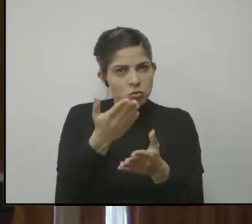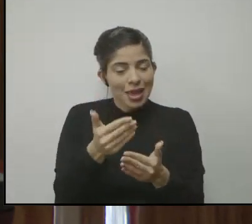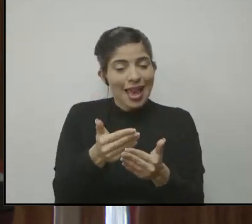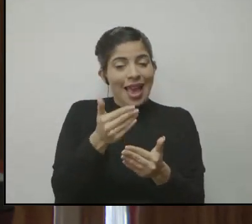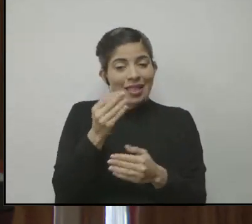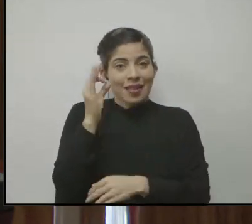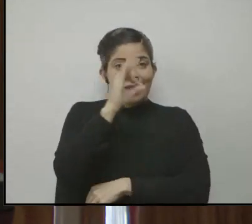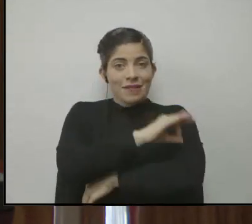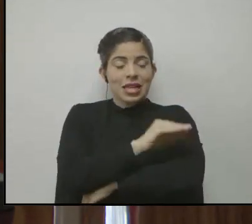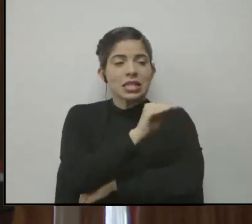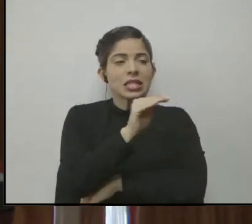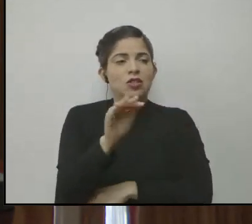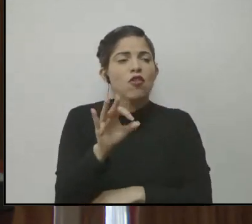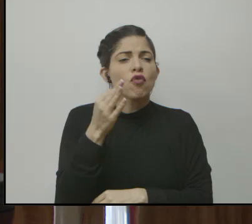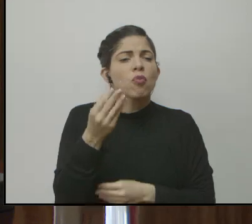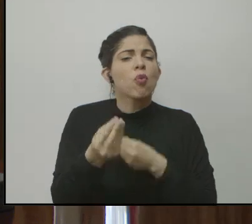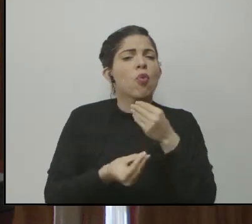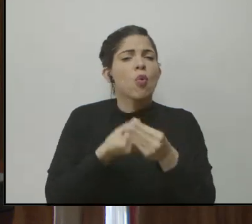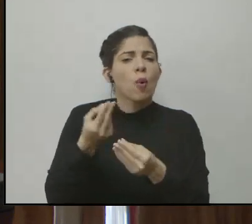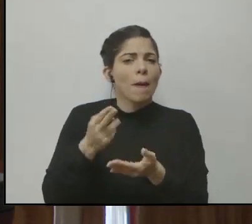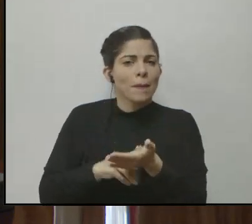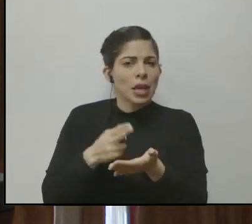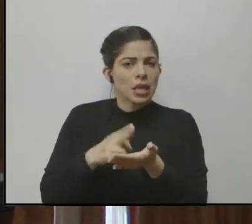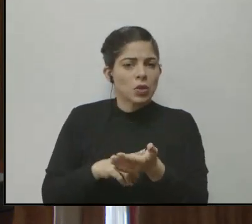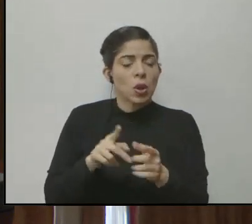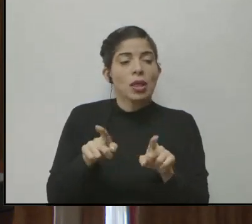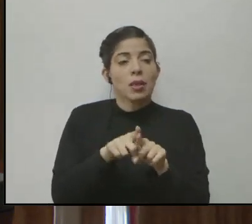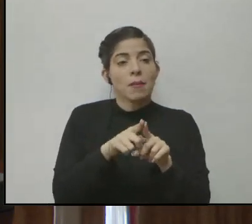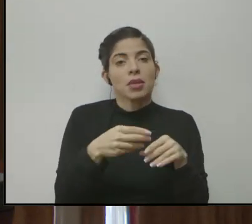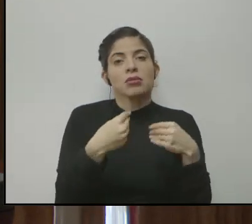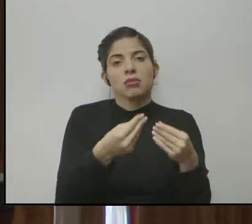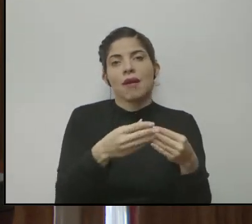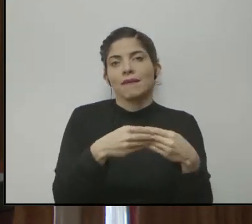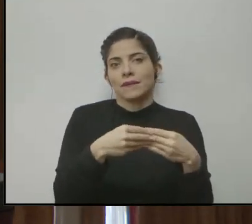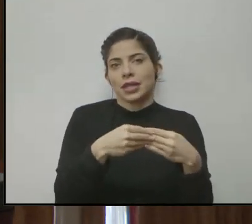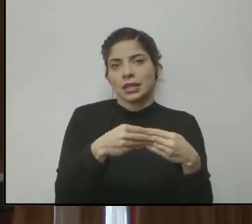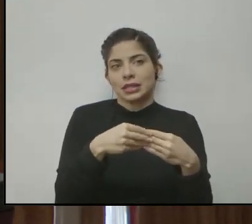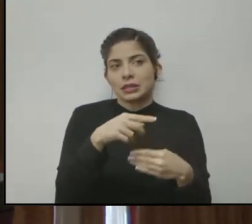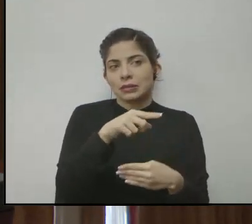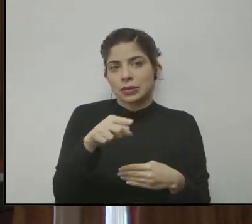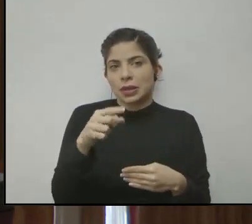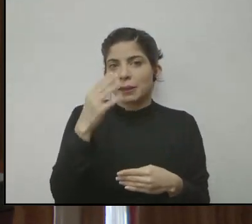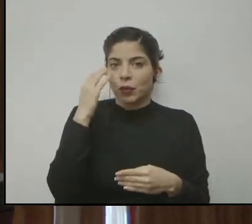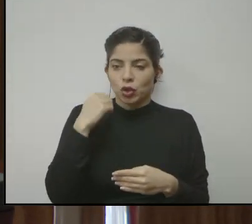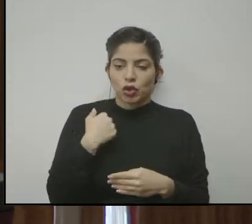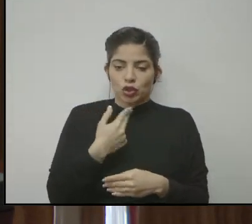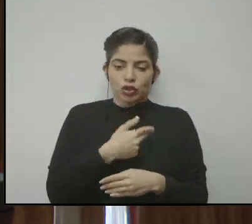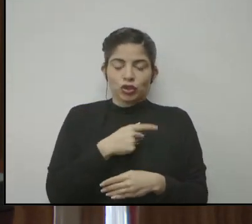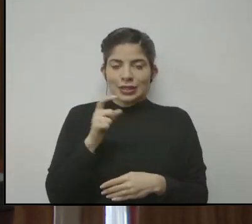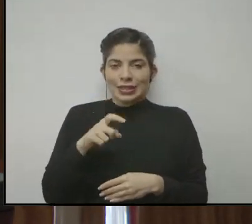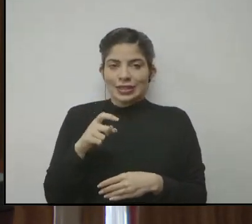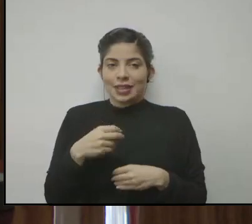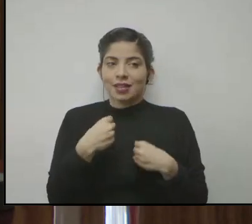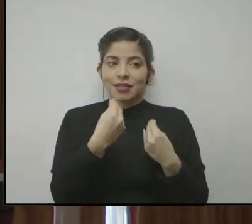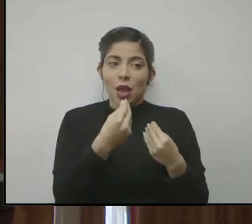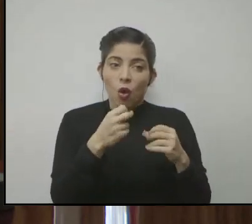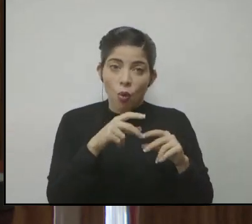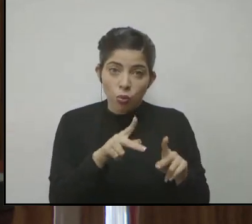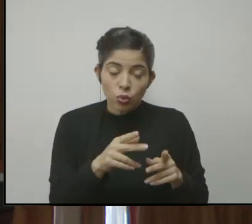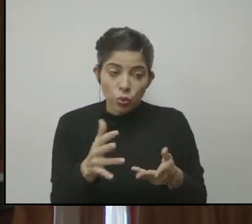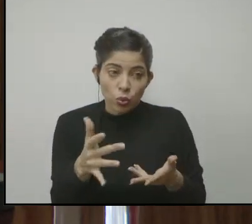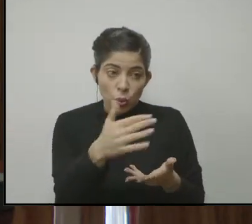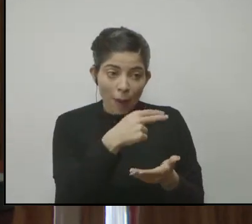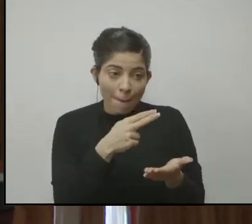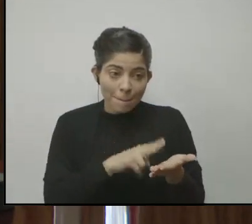fechas cuál va a ser la nueva forma y hacer también la flexibilidad que se requiera para poder tener nosotros la oportunidad de tener la